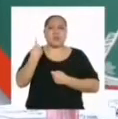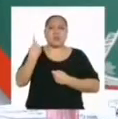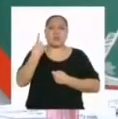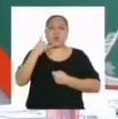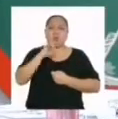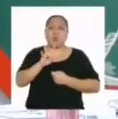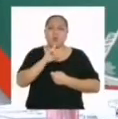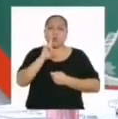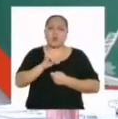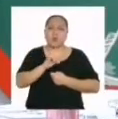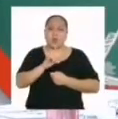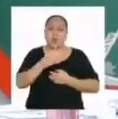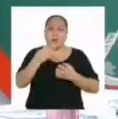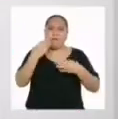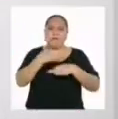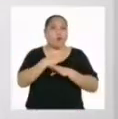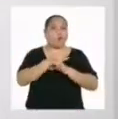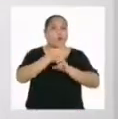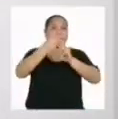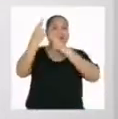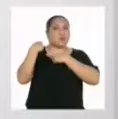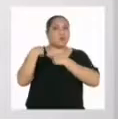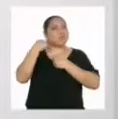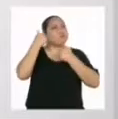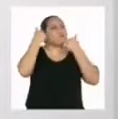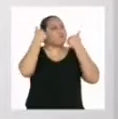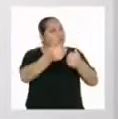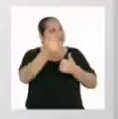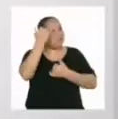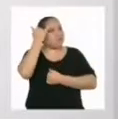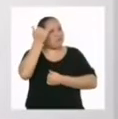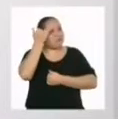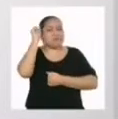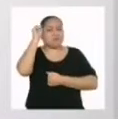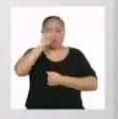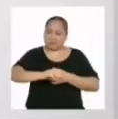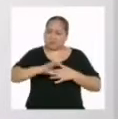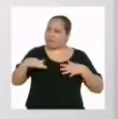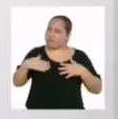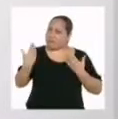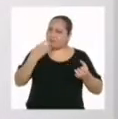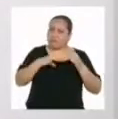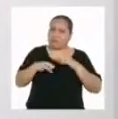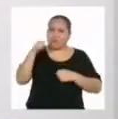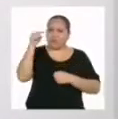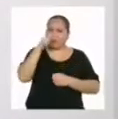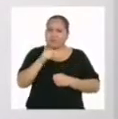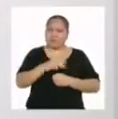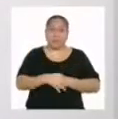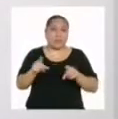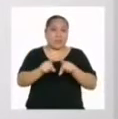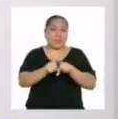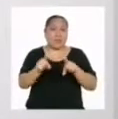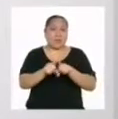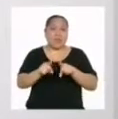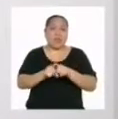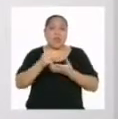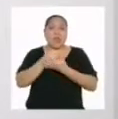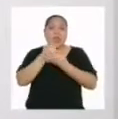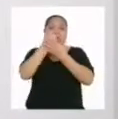solo usarla de manera responsable. ¡Qué buena iniciativa! Claro que podemos hacer algo y de paso,